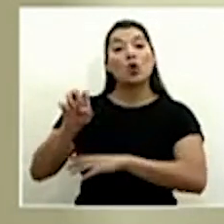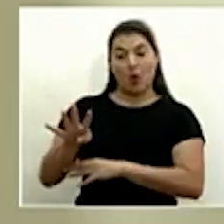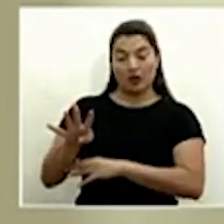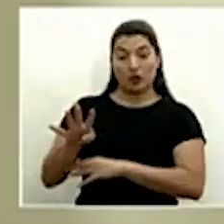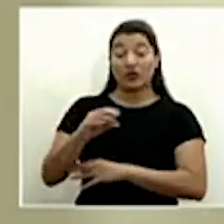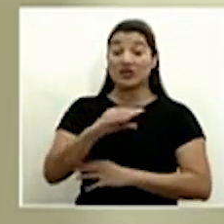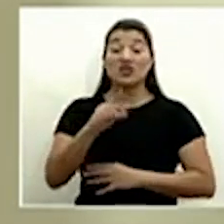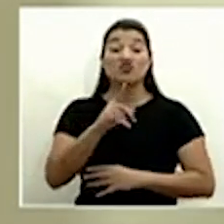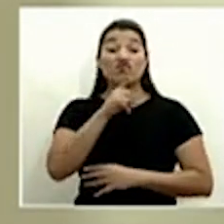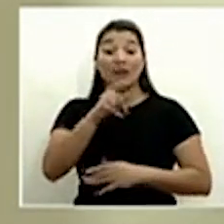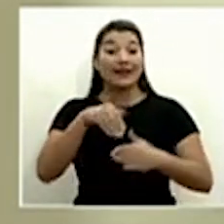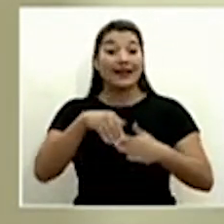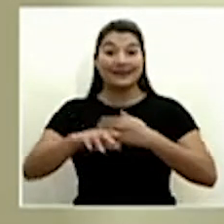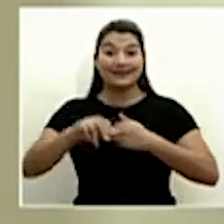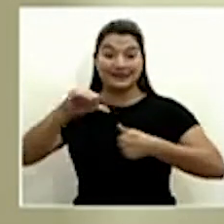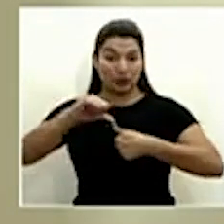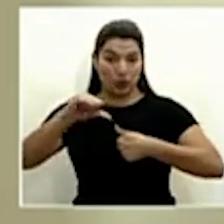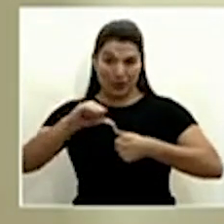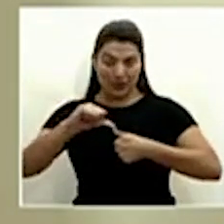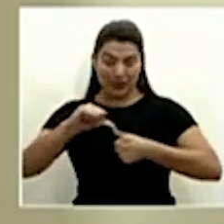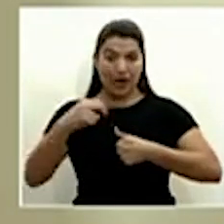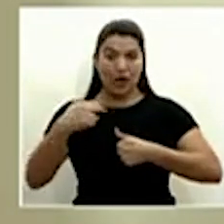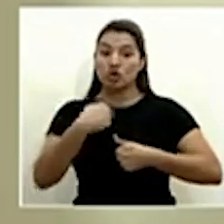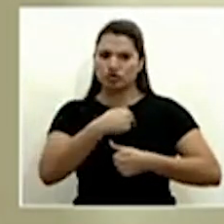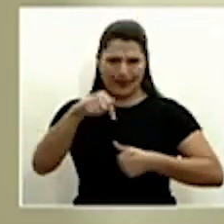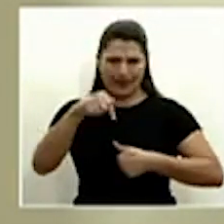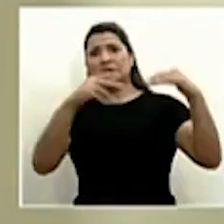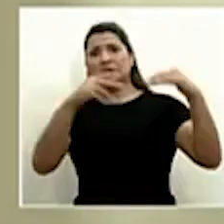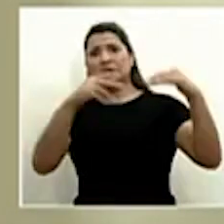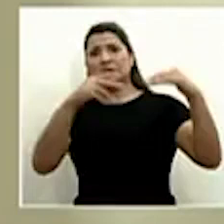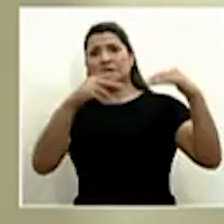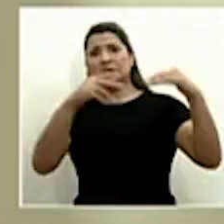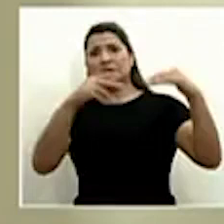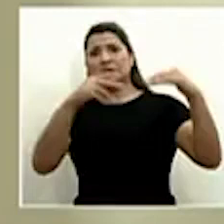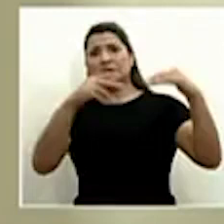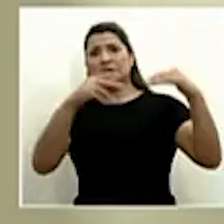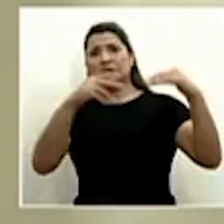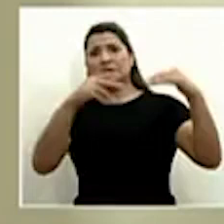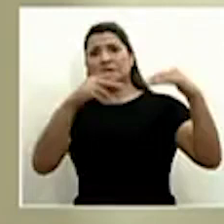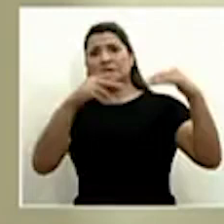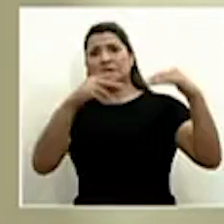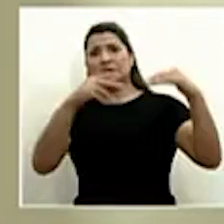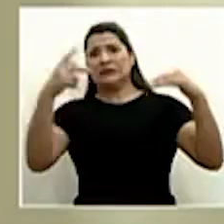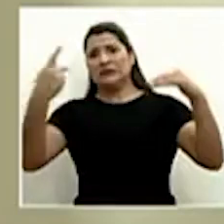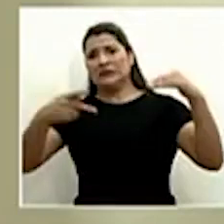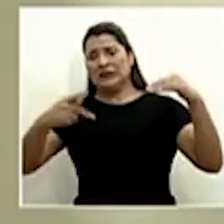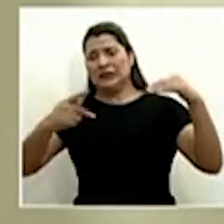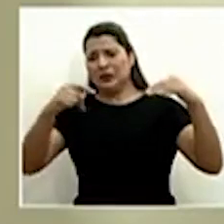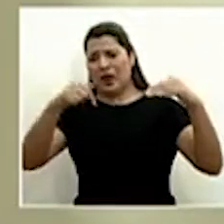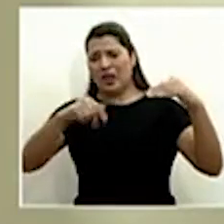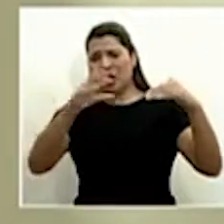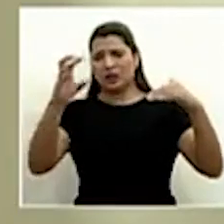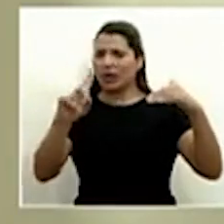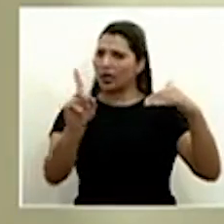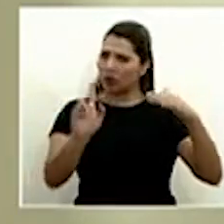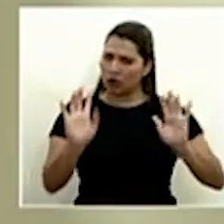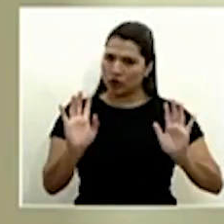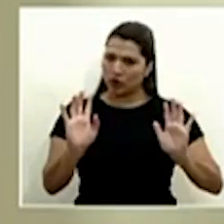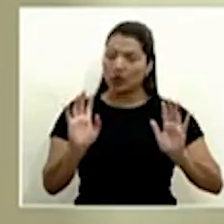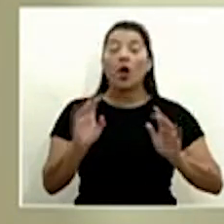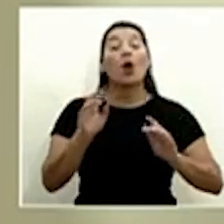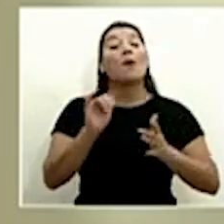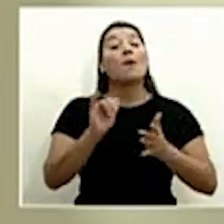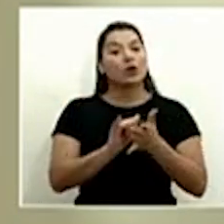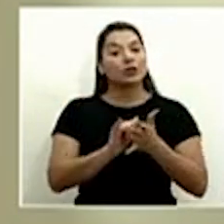nosotros no hemos alcanzado ese estatus de transmisión comunitaria y por eso yo insisto en que tenemos que seguir concentrados también en nuestro trabajo,